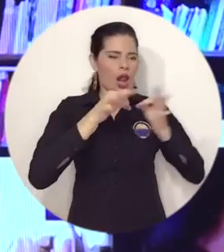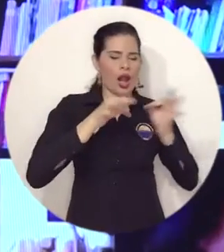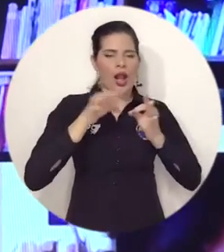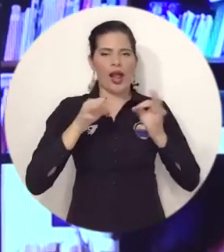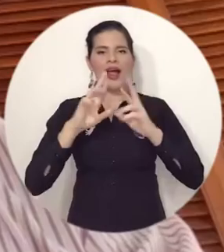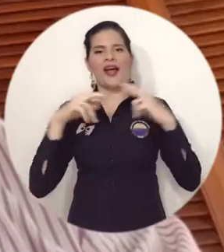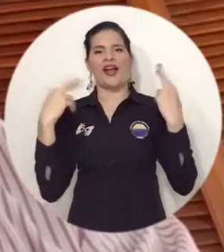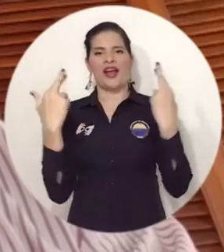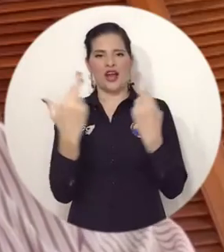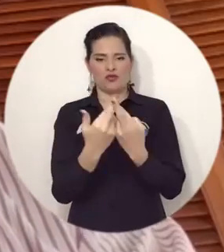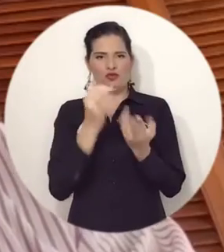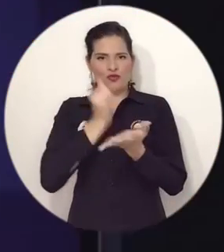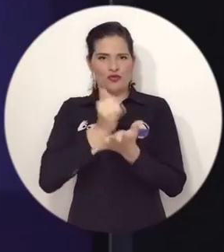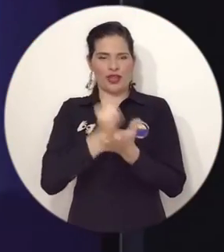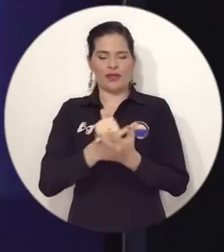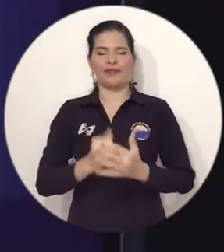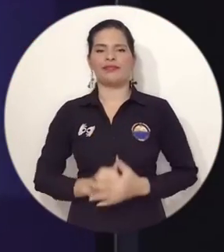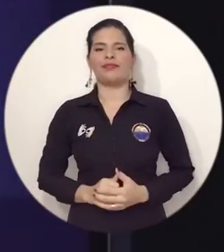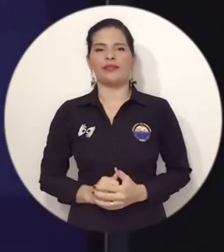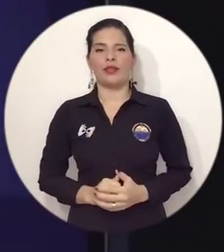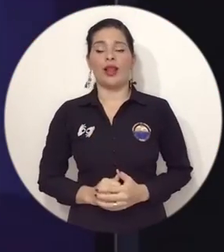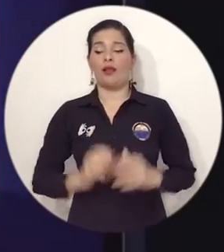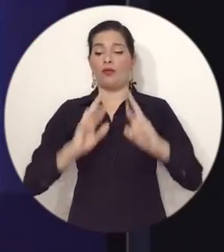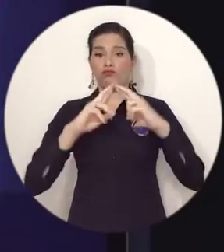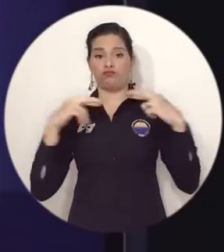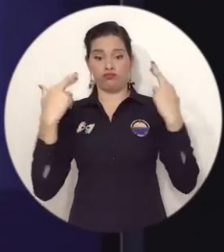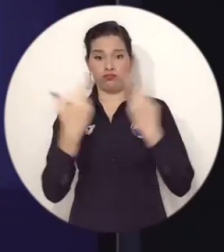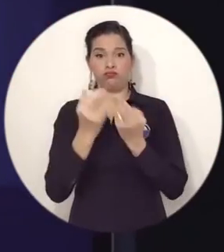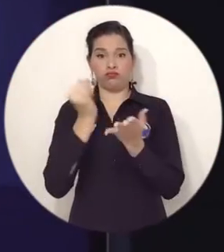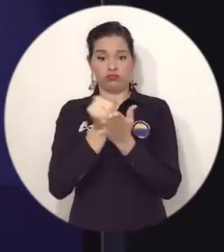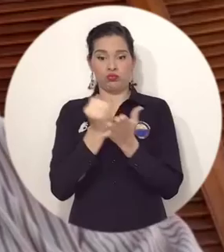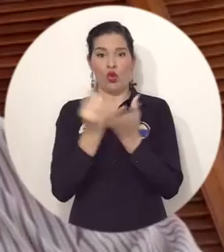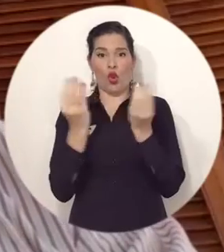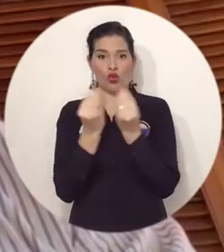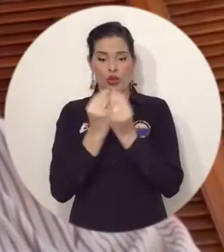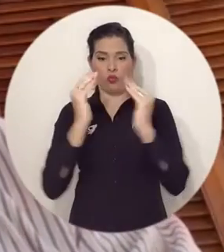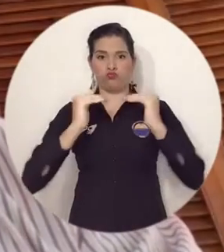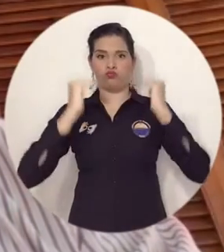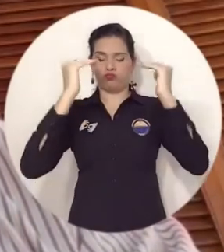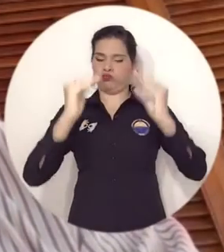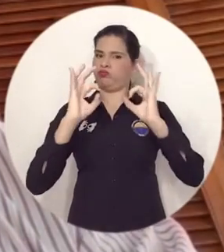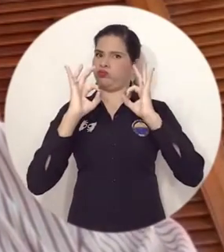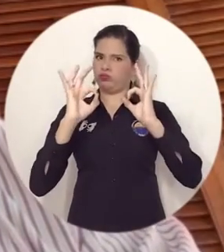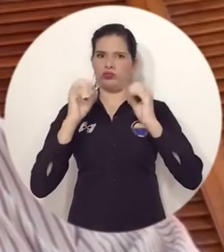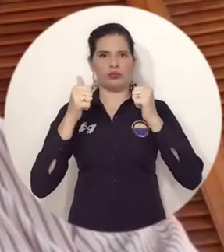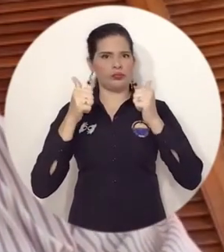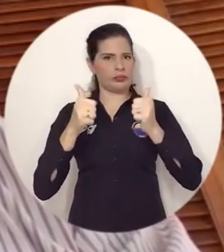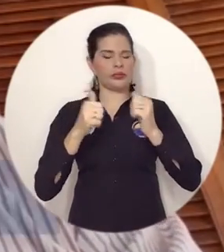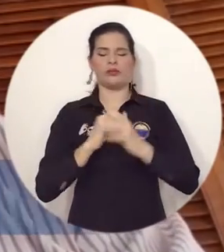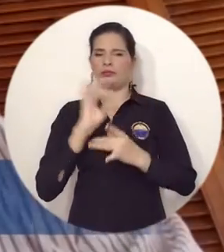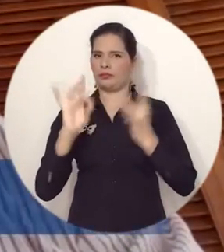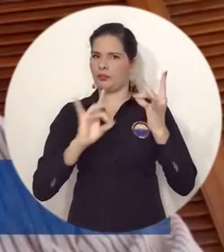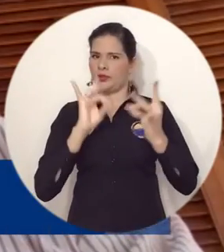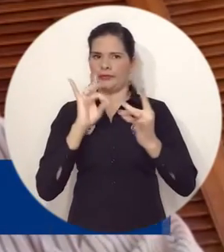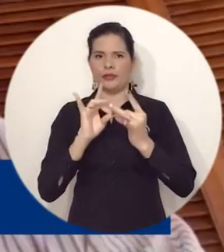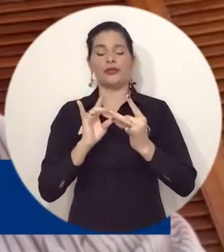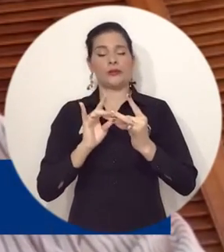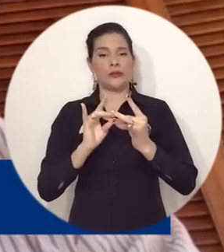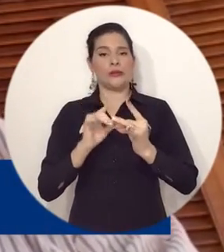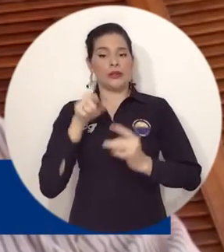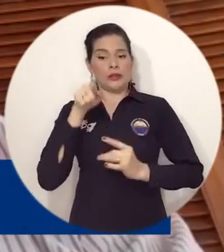La sesión ha sido un éxito. Reconocemos la fortuna que está teniendo la universidad de un proceso